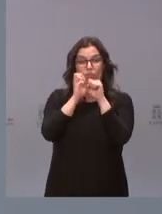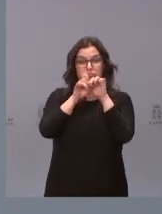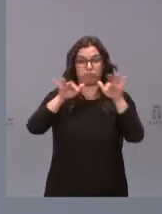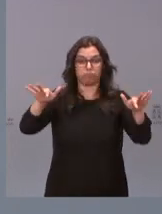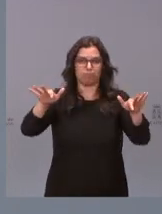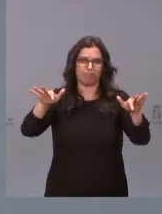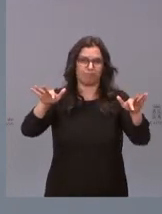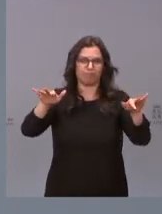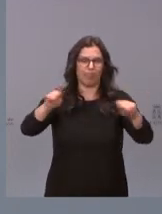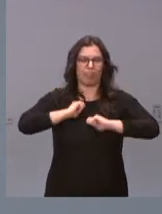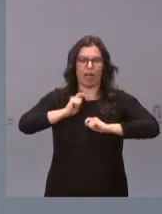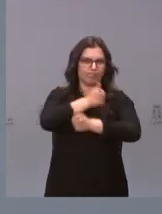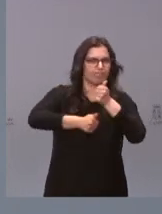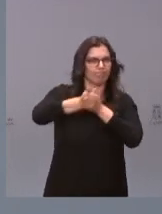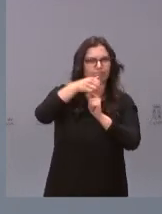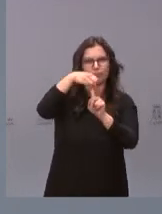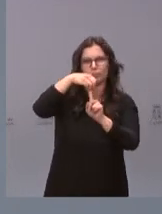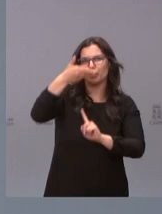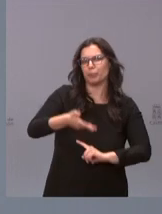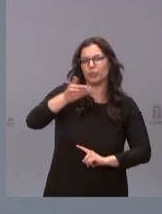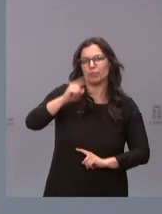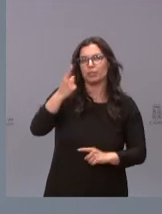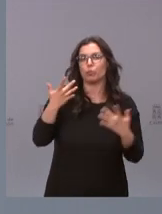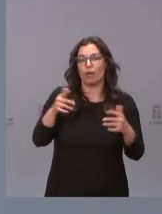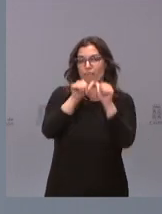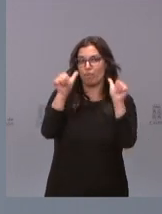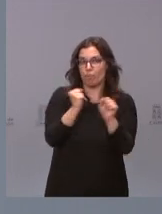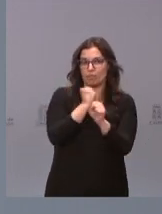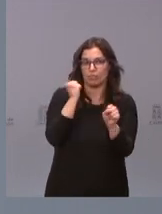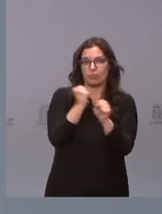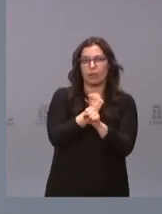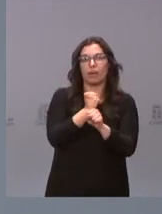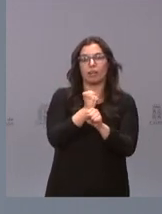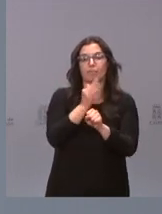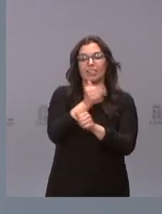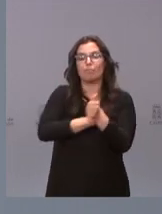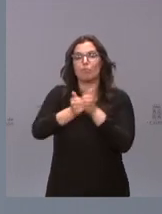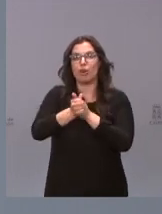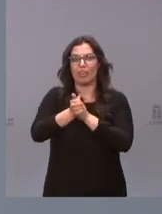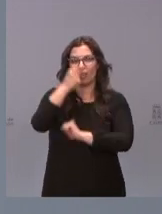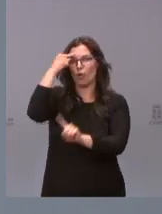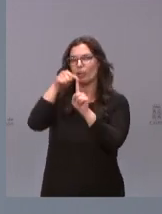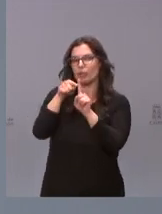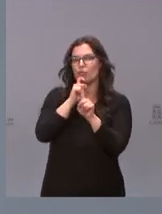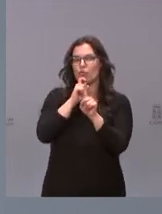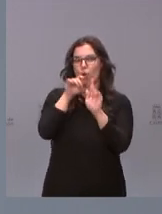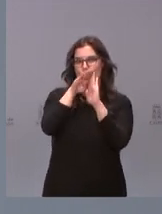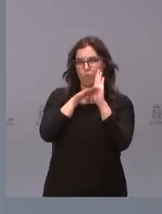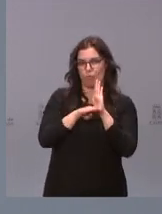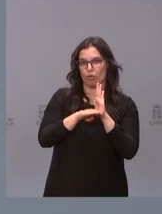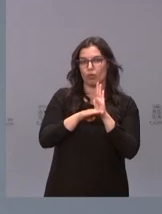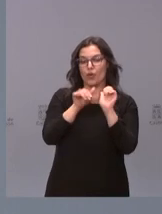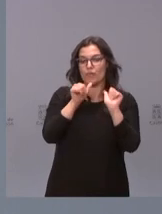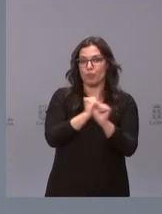importante, en la forma de trabajar y en las prioridades, en los objetivos, en la forma de